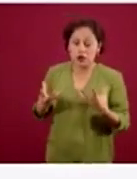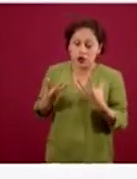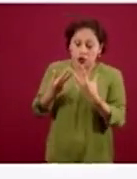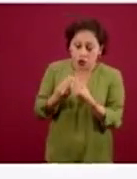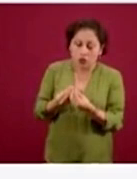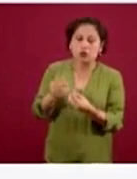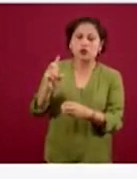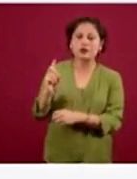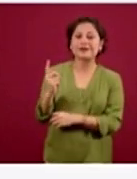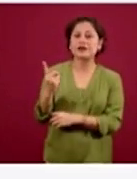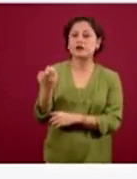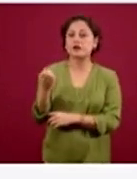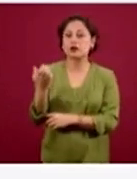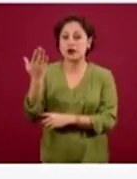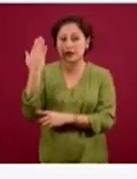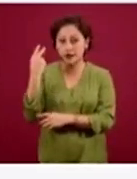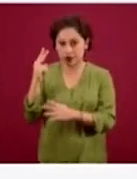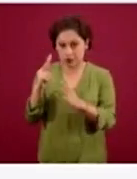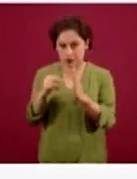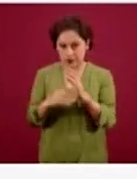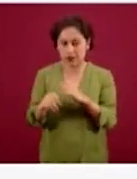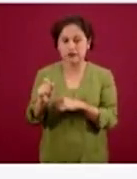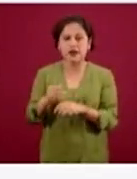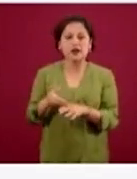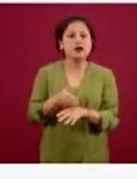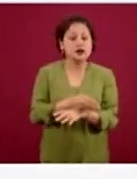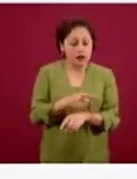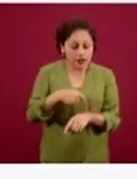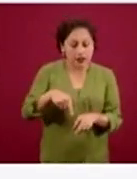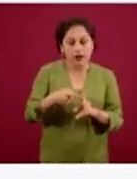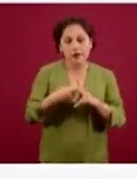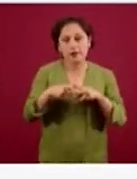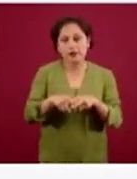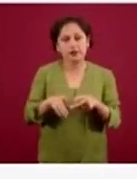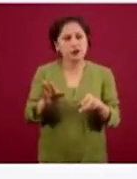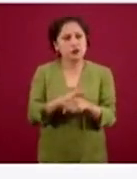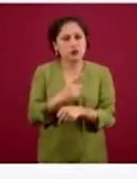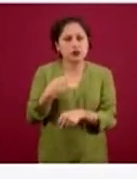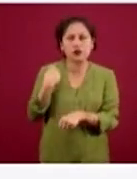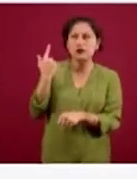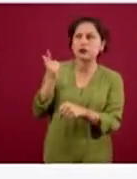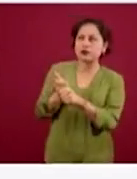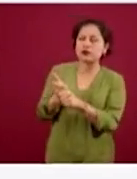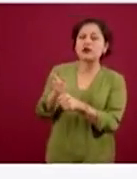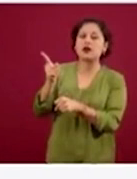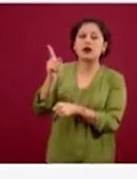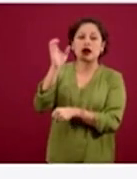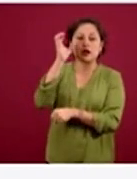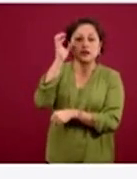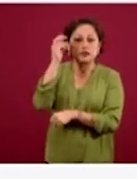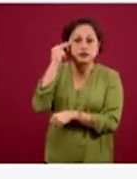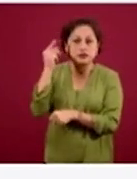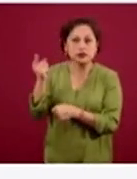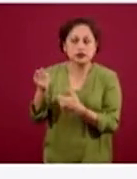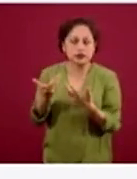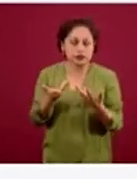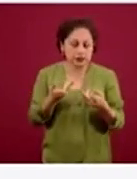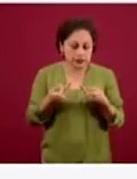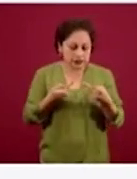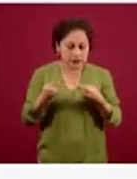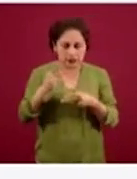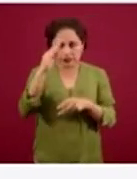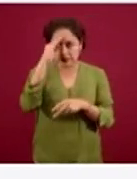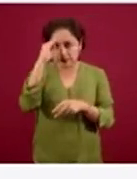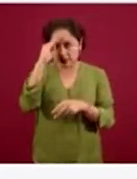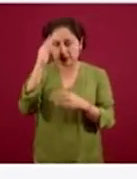Precisamente ante la evidencia que veíamos que estaba ocurriendo en China, ante la inminente llegada del COVID-19 al